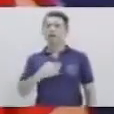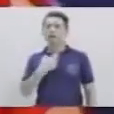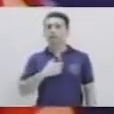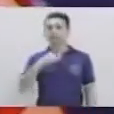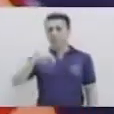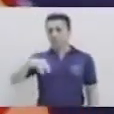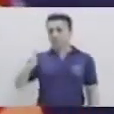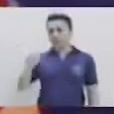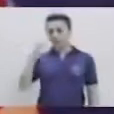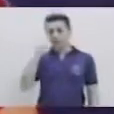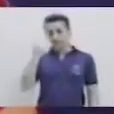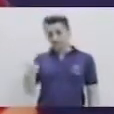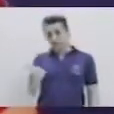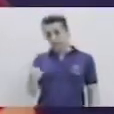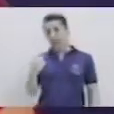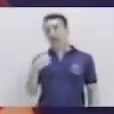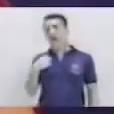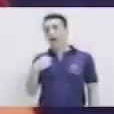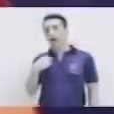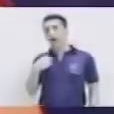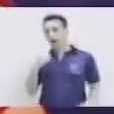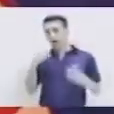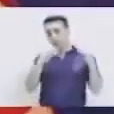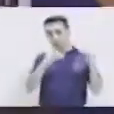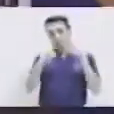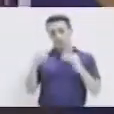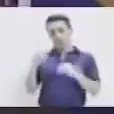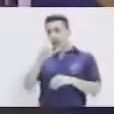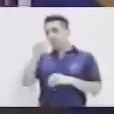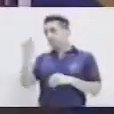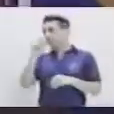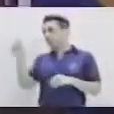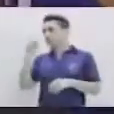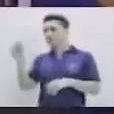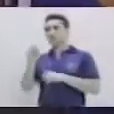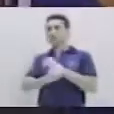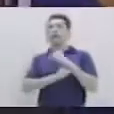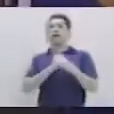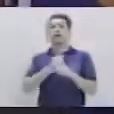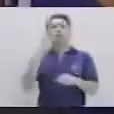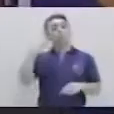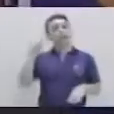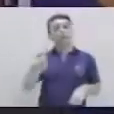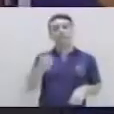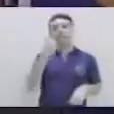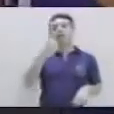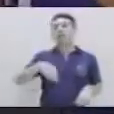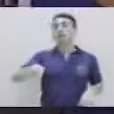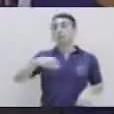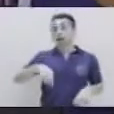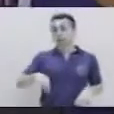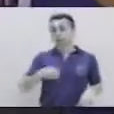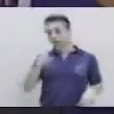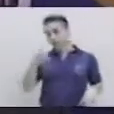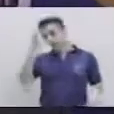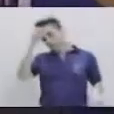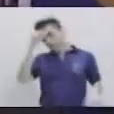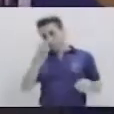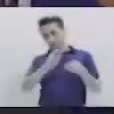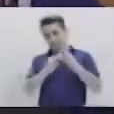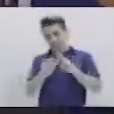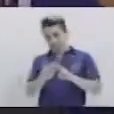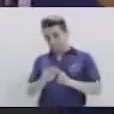María Victoria Abad y les voy a dar los meses del año de primero primaria del área de matemáticas.